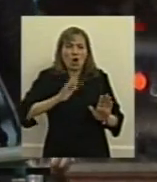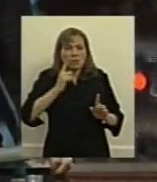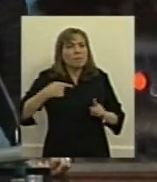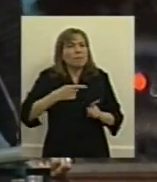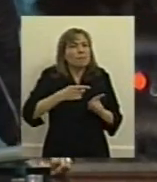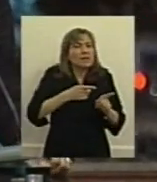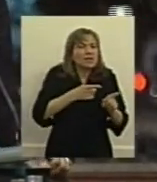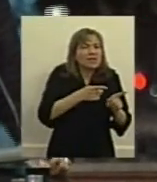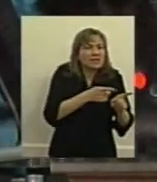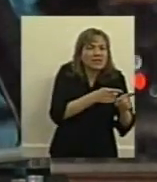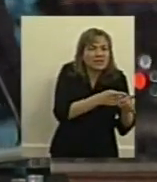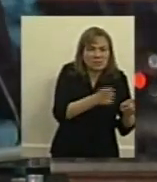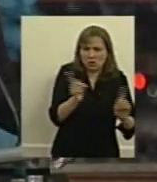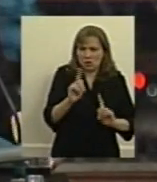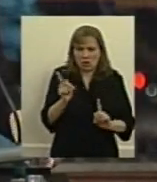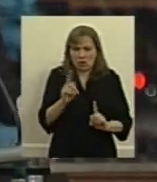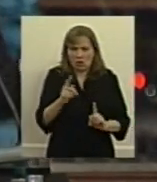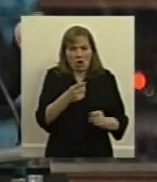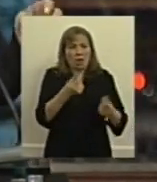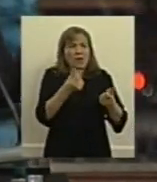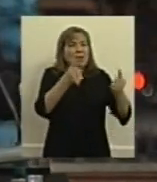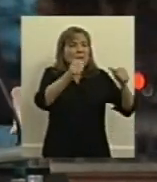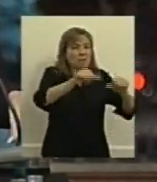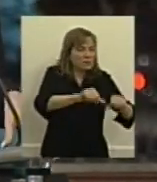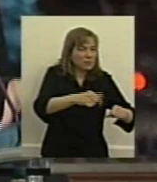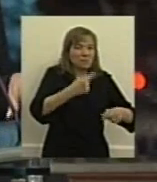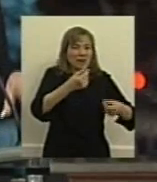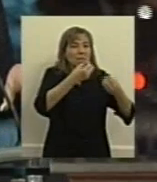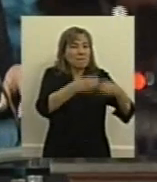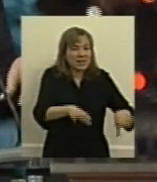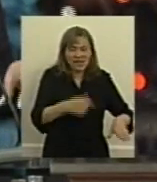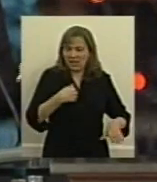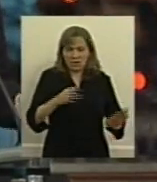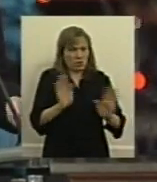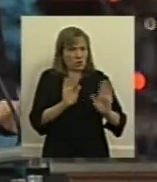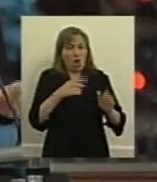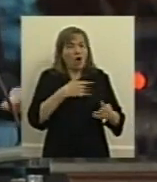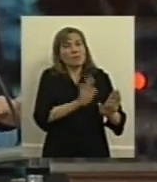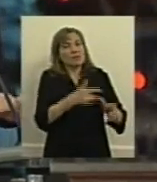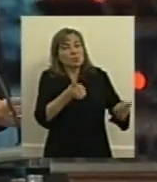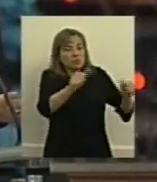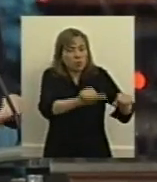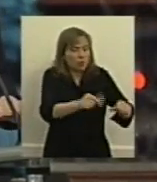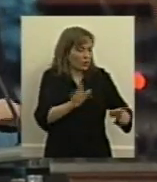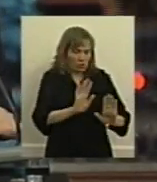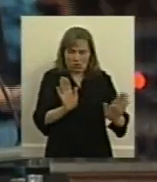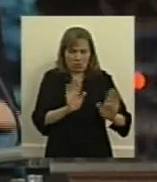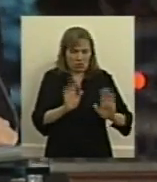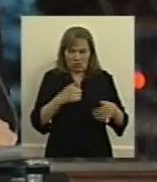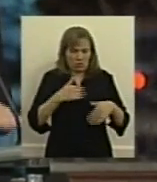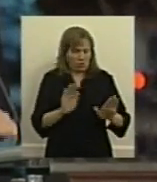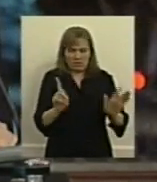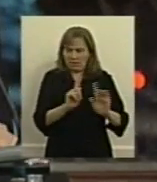se sienta que queremos que se desfinancien reitero o que se fundan por el contrario